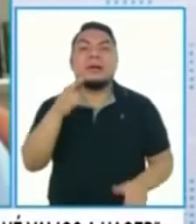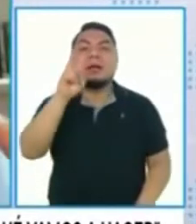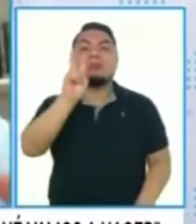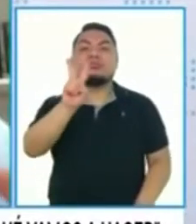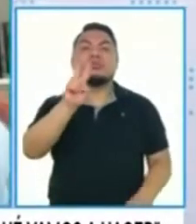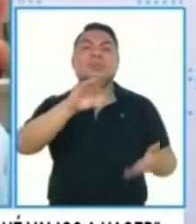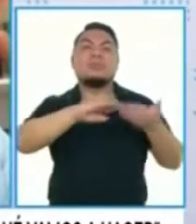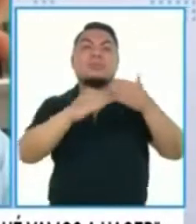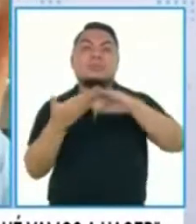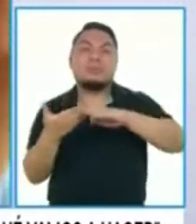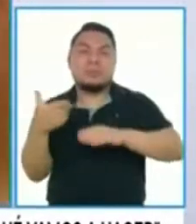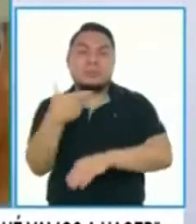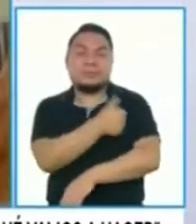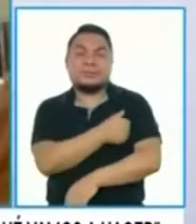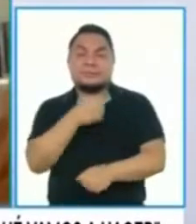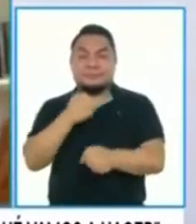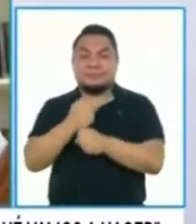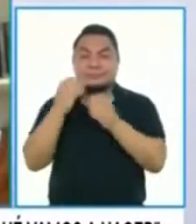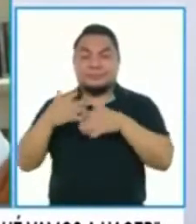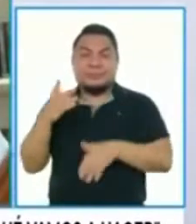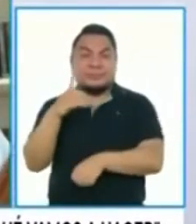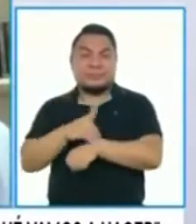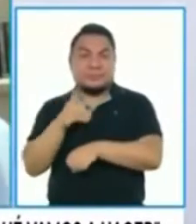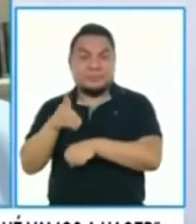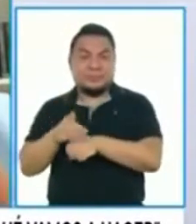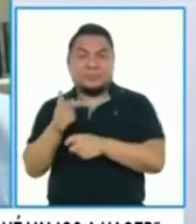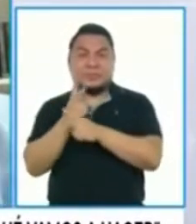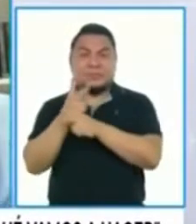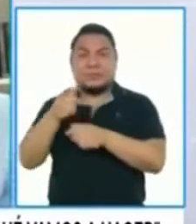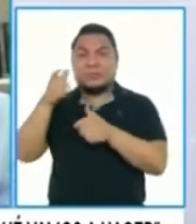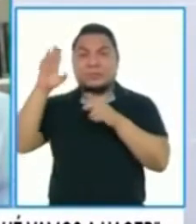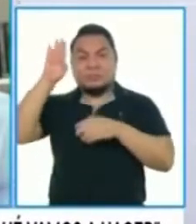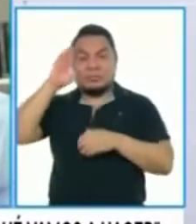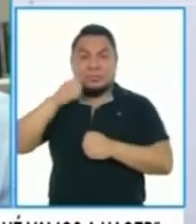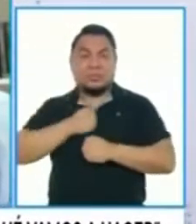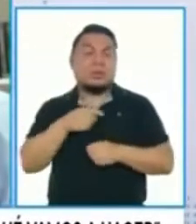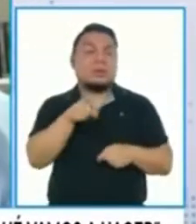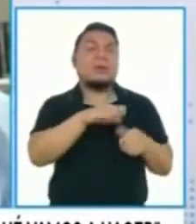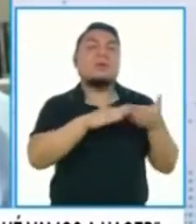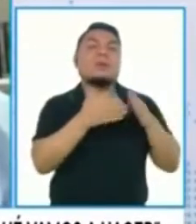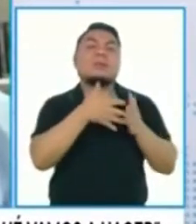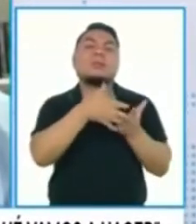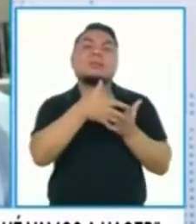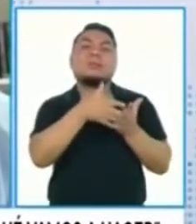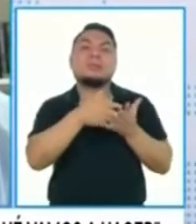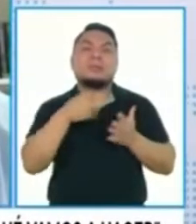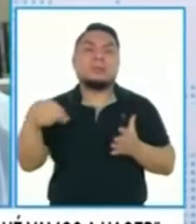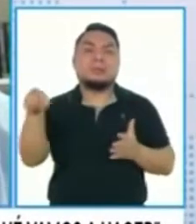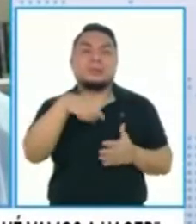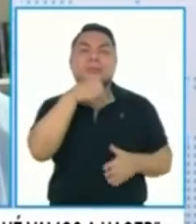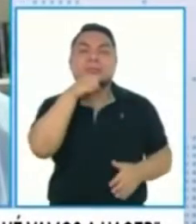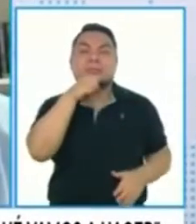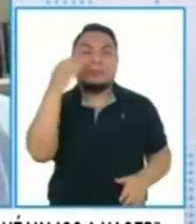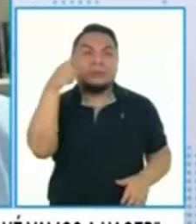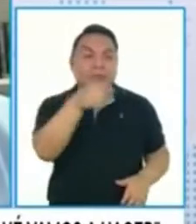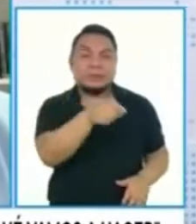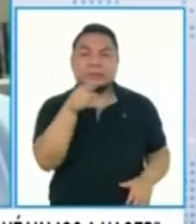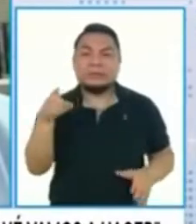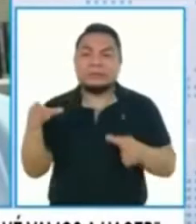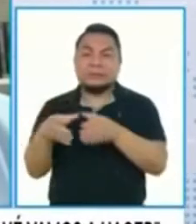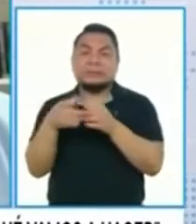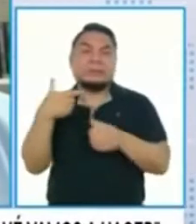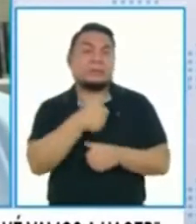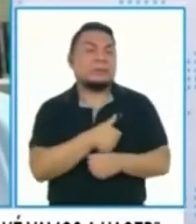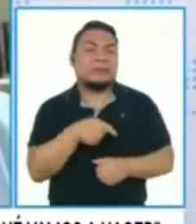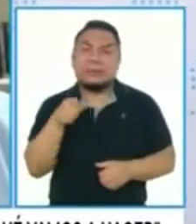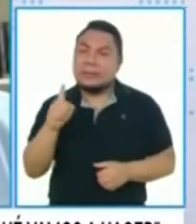poblaciones, a nuestros trabajadores de salud y de seguridad y a nuestra población más vulnerable, especialmente las personas de mayor edad. Son